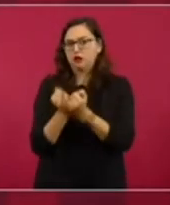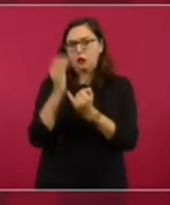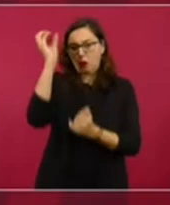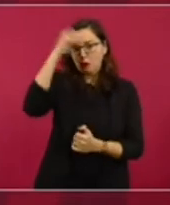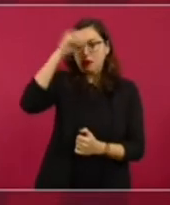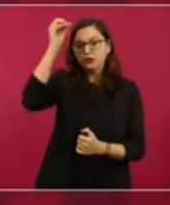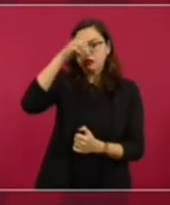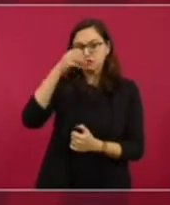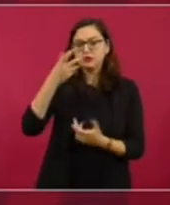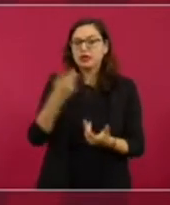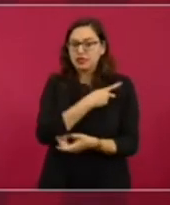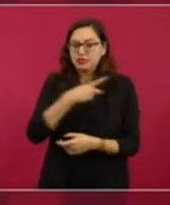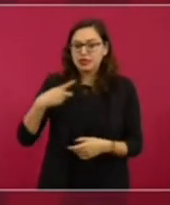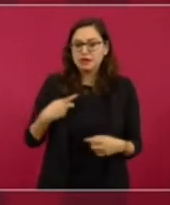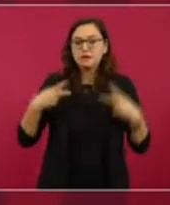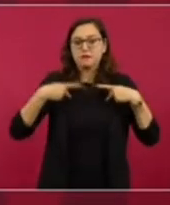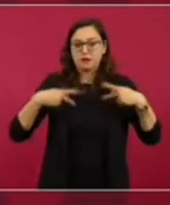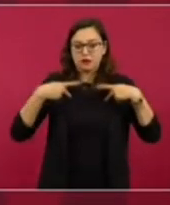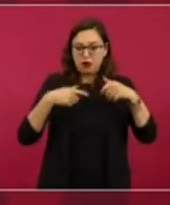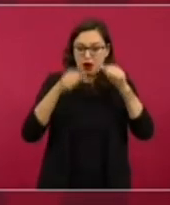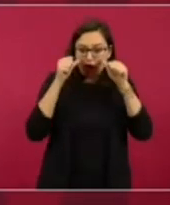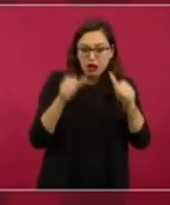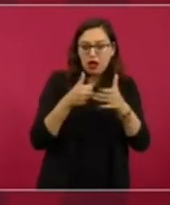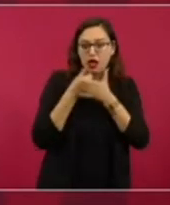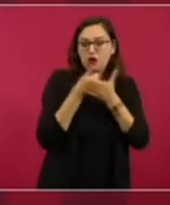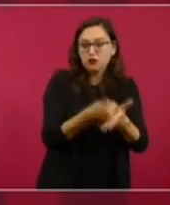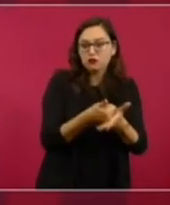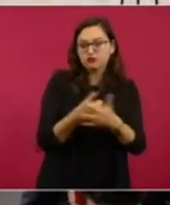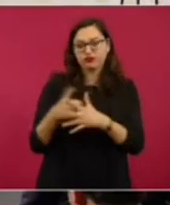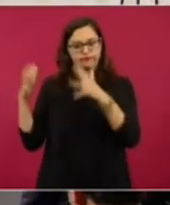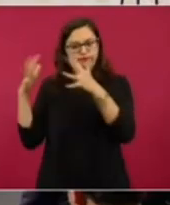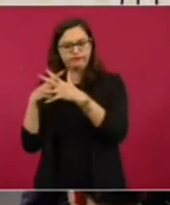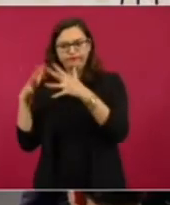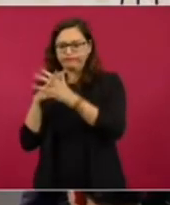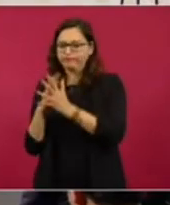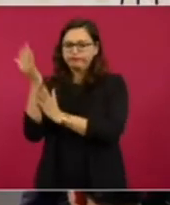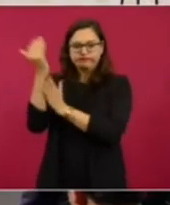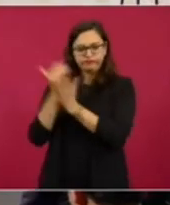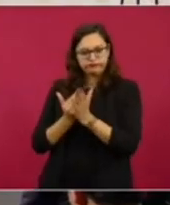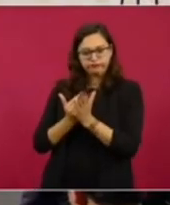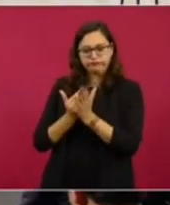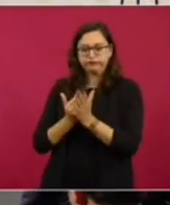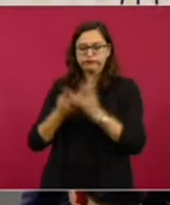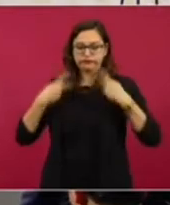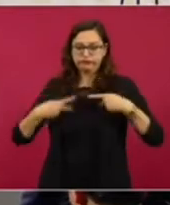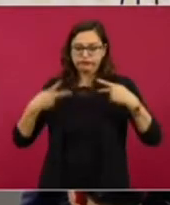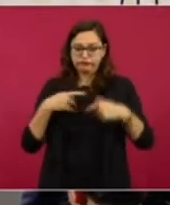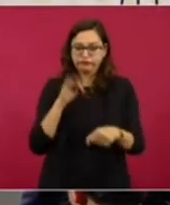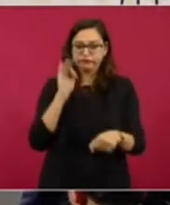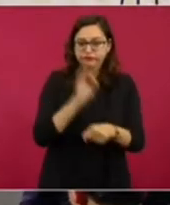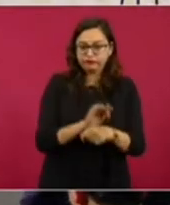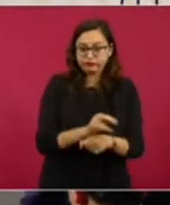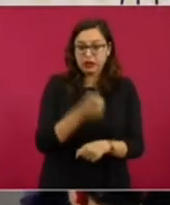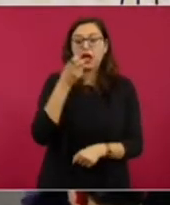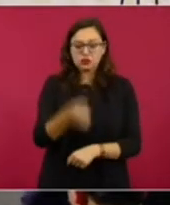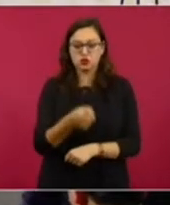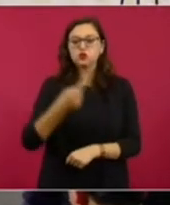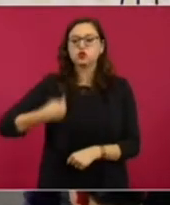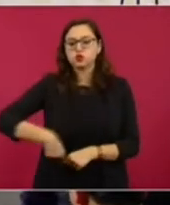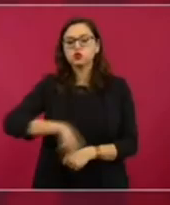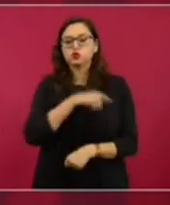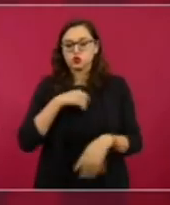que puede haber ayuda humanitaria, que se limite el conflicto y que se proteja a la población civil. En eso estamos trabajando ahora, en estas horas,